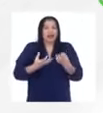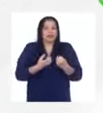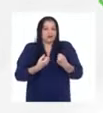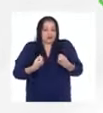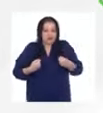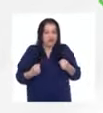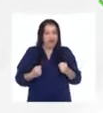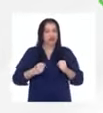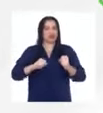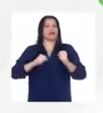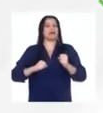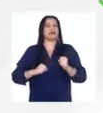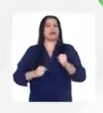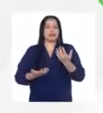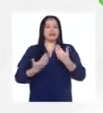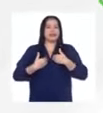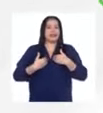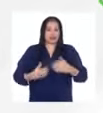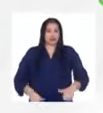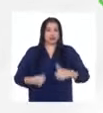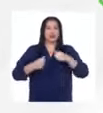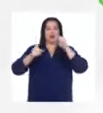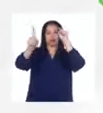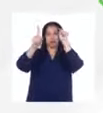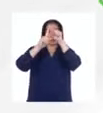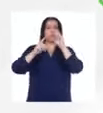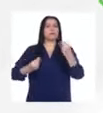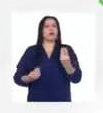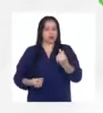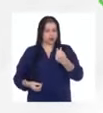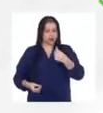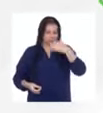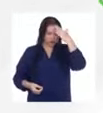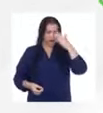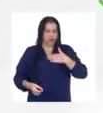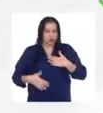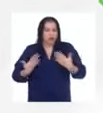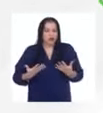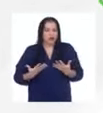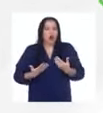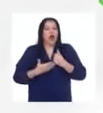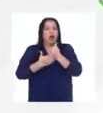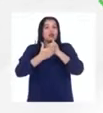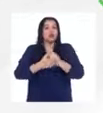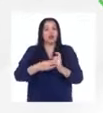tienes un propósito que en donde es algo que tú puedes aportar en donde tú puedes sumar